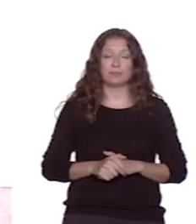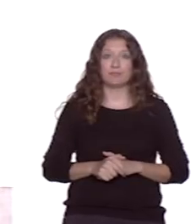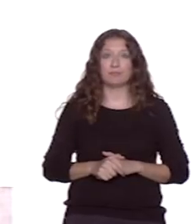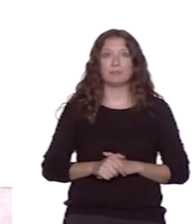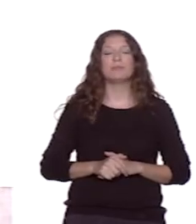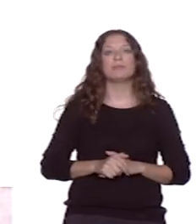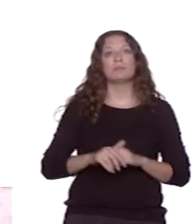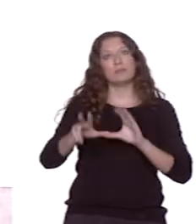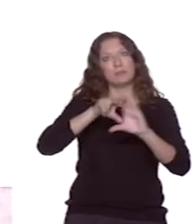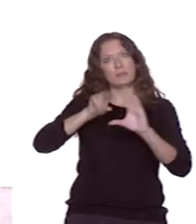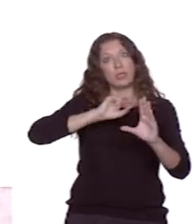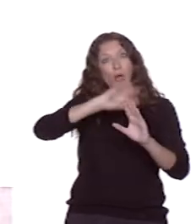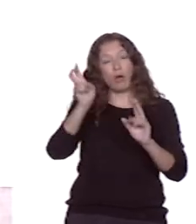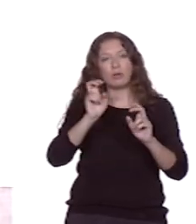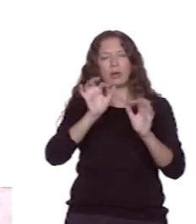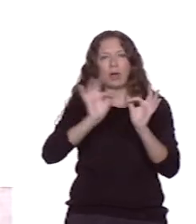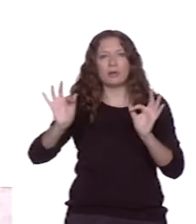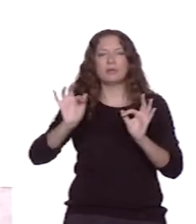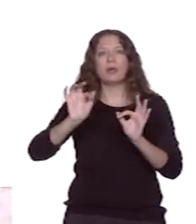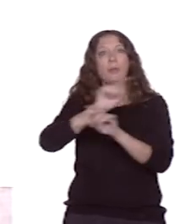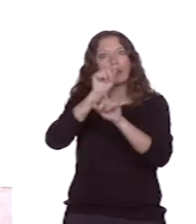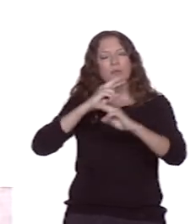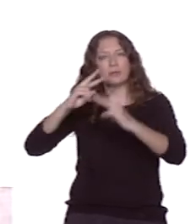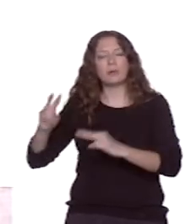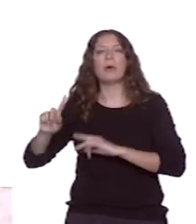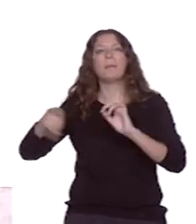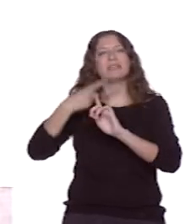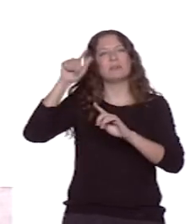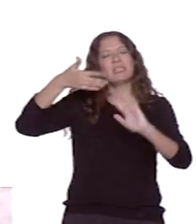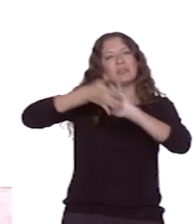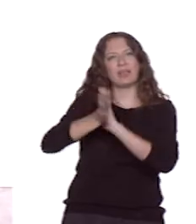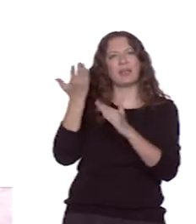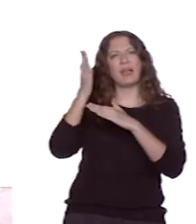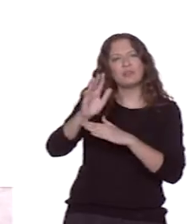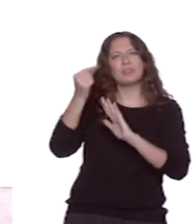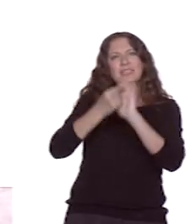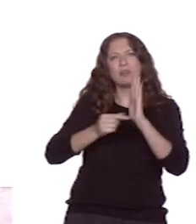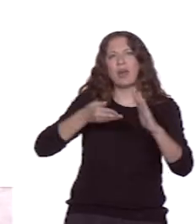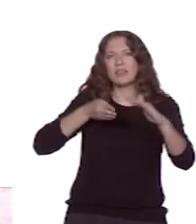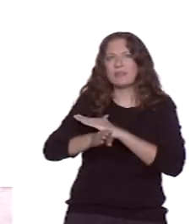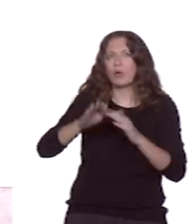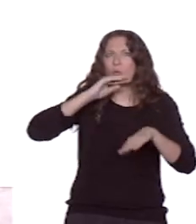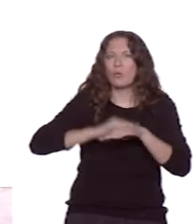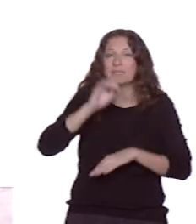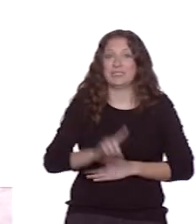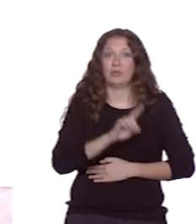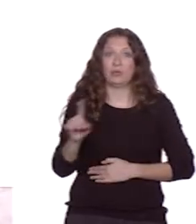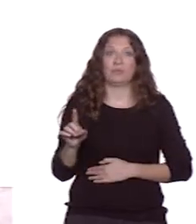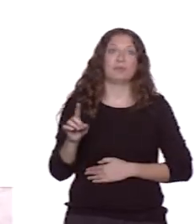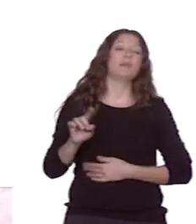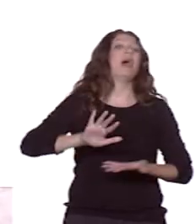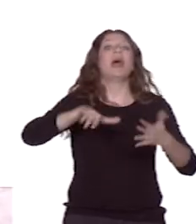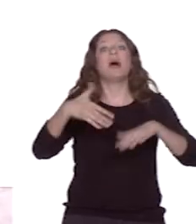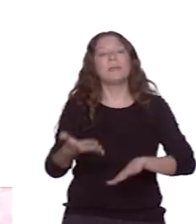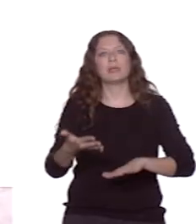responder a las preguntas, ilustramos el cumplimiento o no de los requisitos de accesibilidad, aplicables según la respuesta